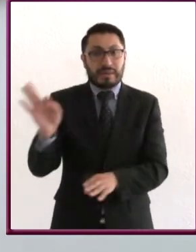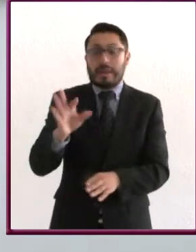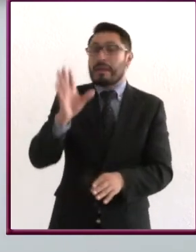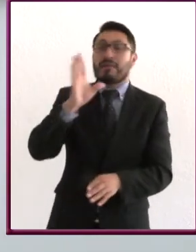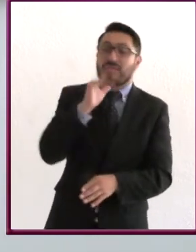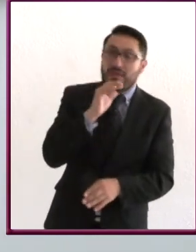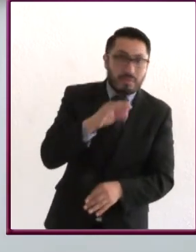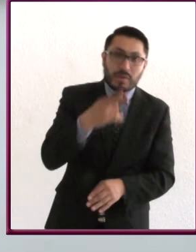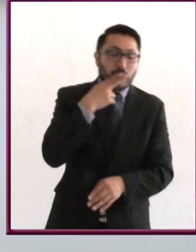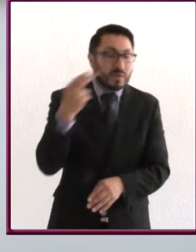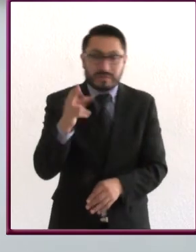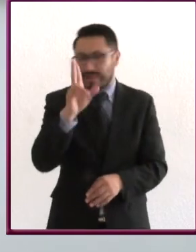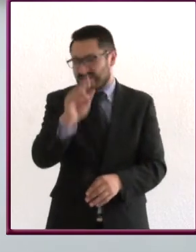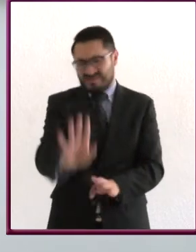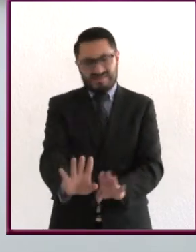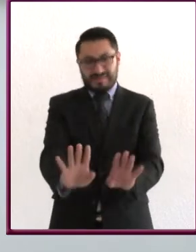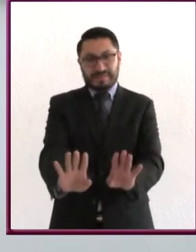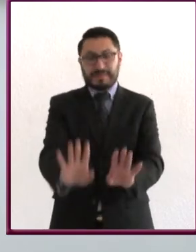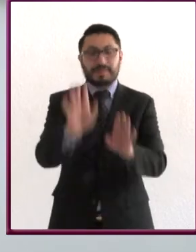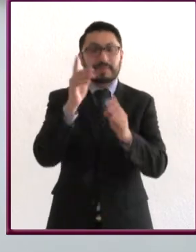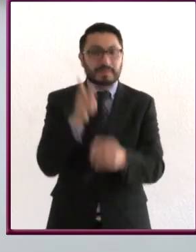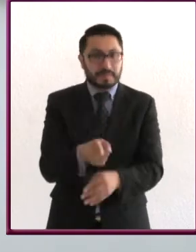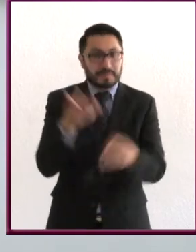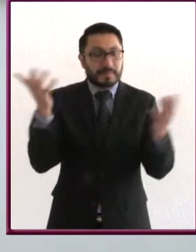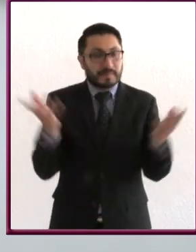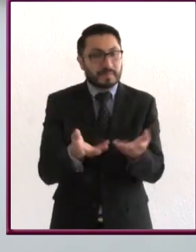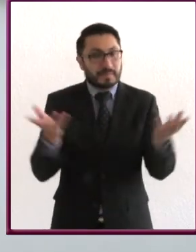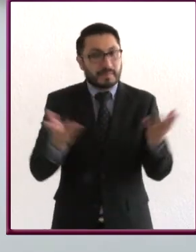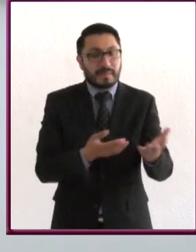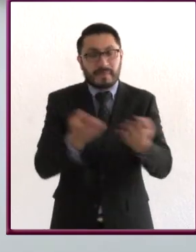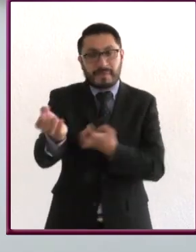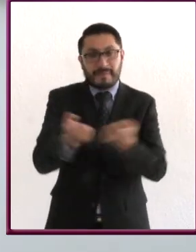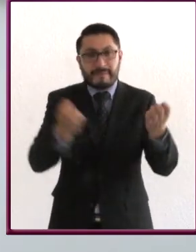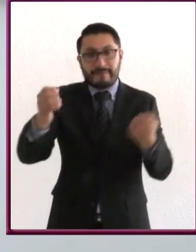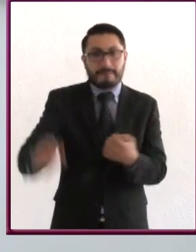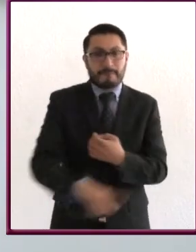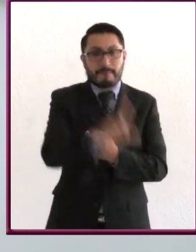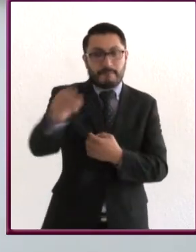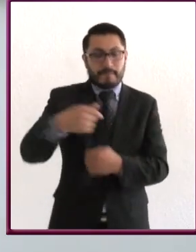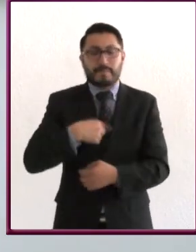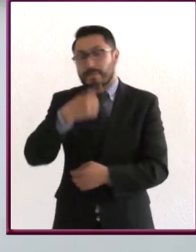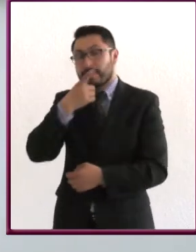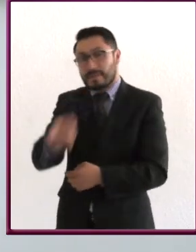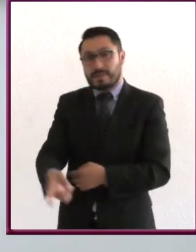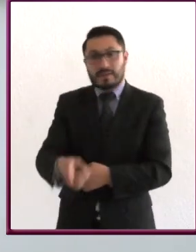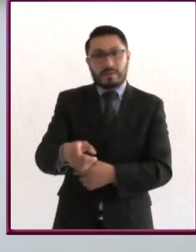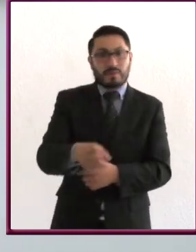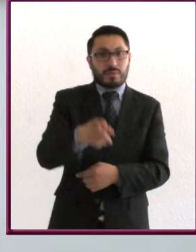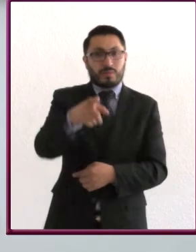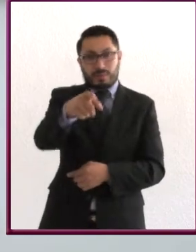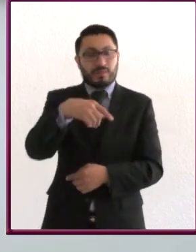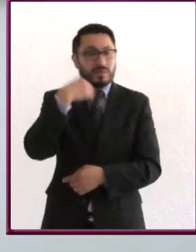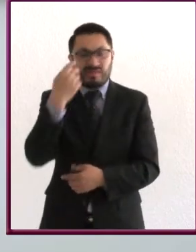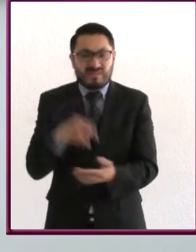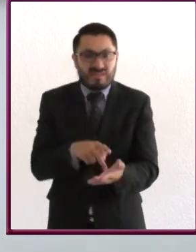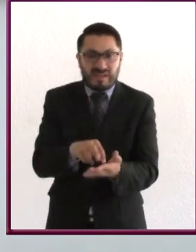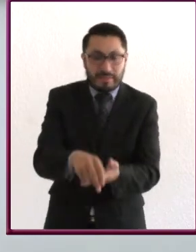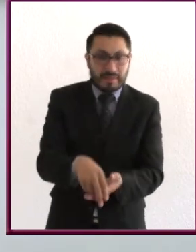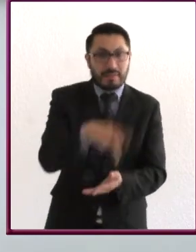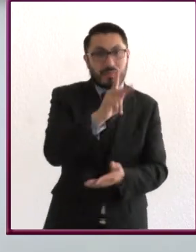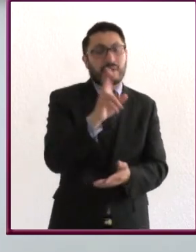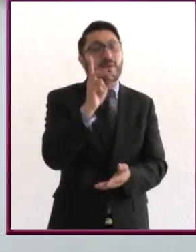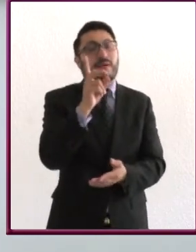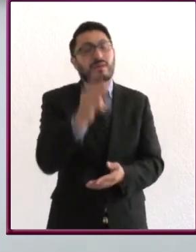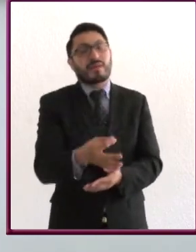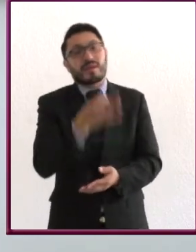sirve para nada, hay que hacerlo y a lo mejor luego les digo a los pacientes, no quieres caminar y caminabas media